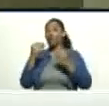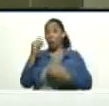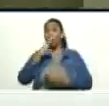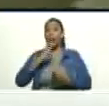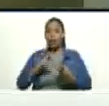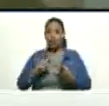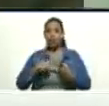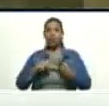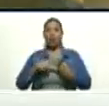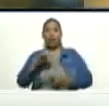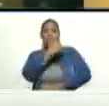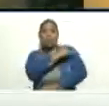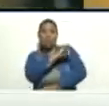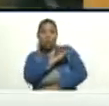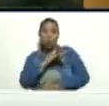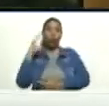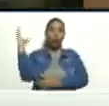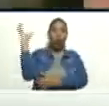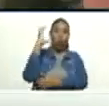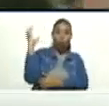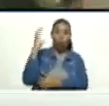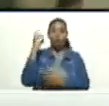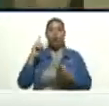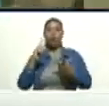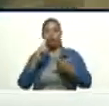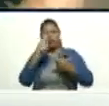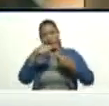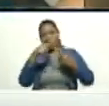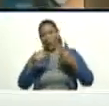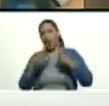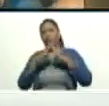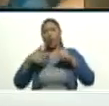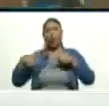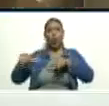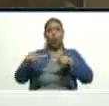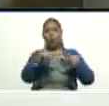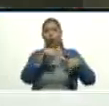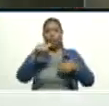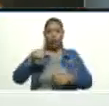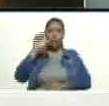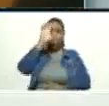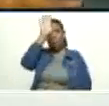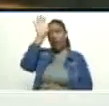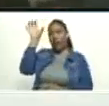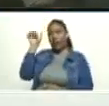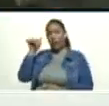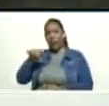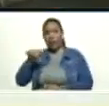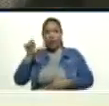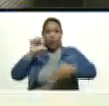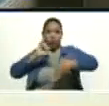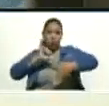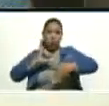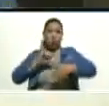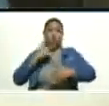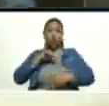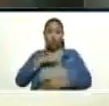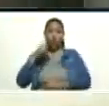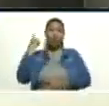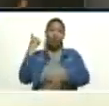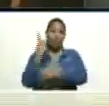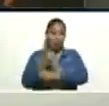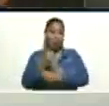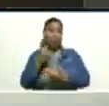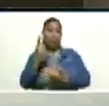Janeiro, en Sao Paulo, en Colombia, en toda la región. Y nosotros tenemos que estar encima de todos estos temas.